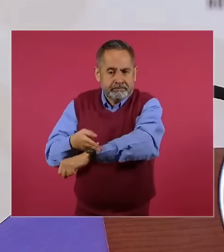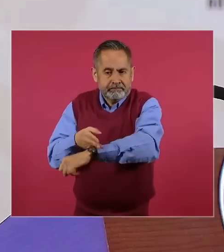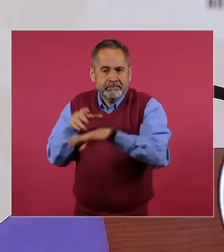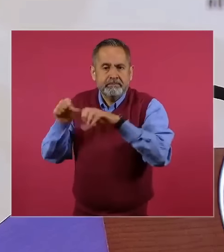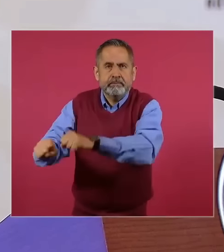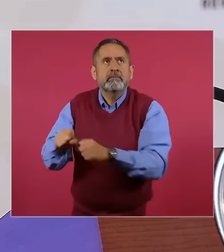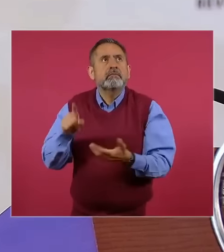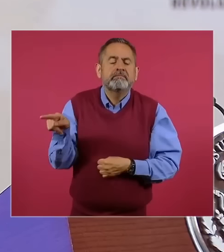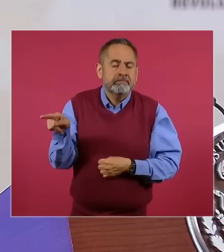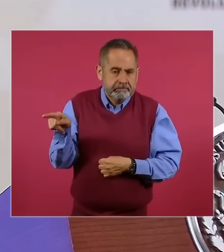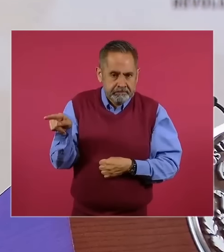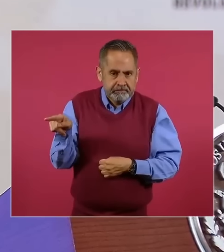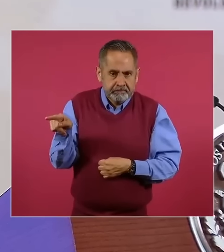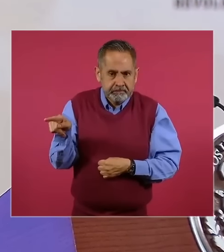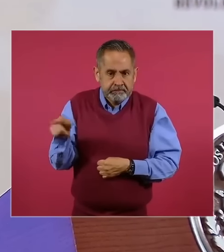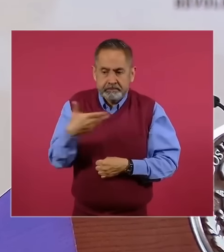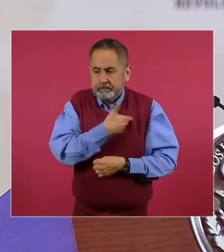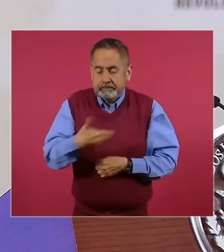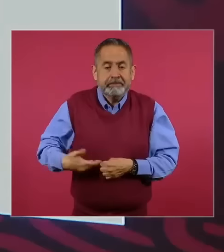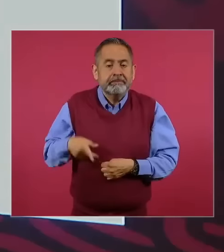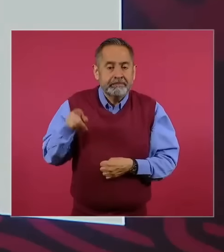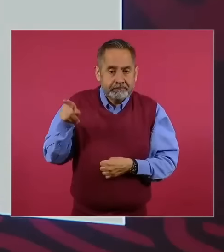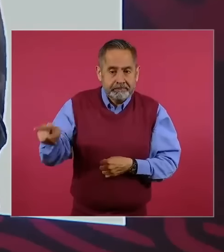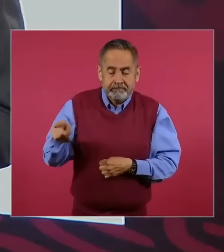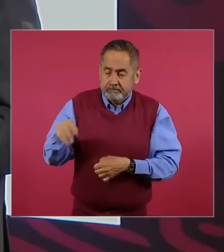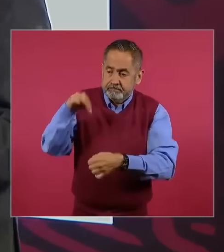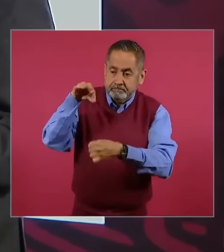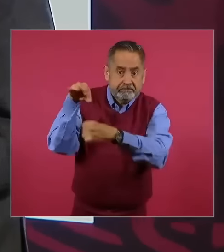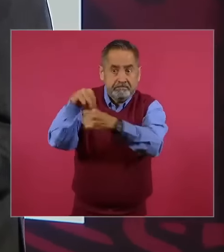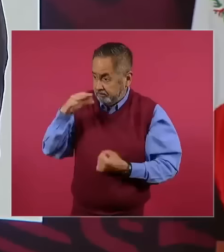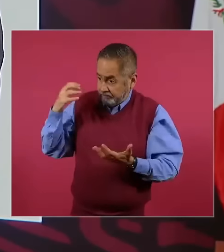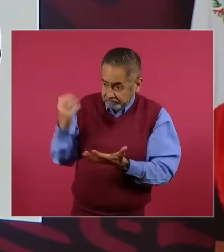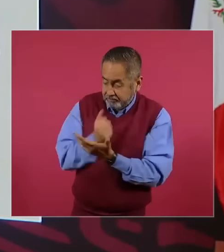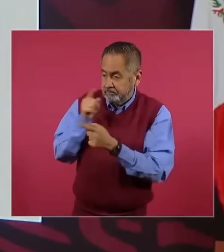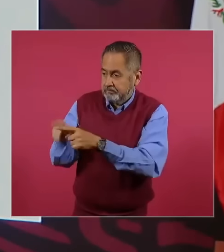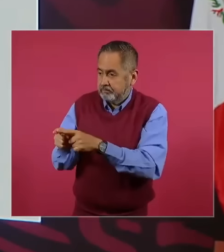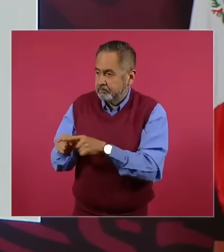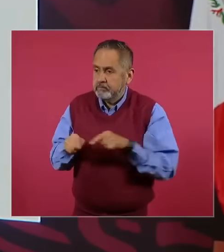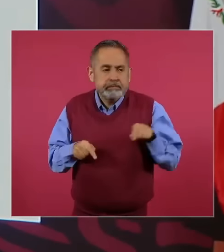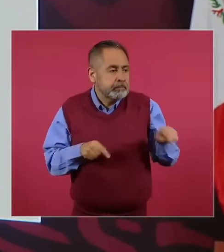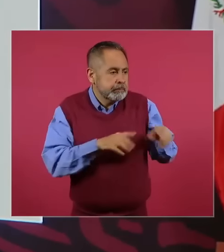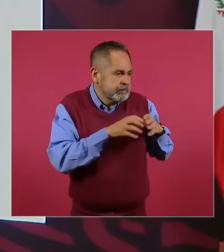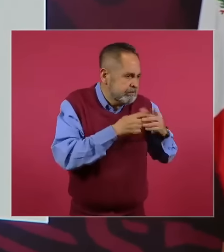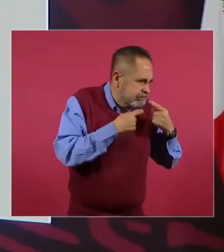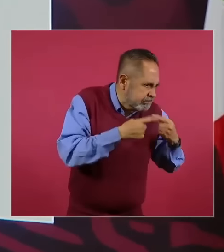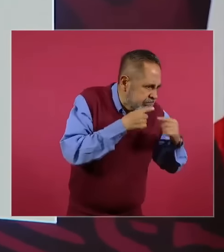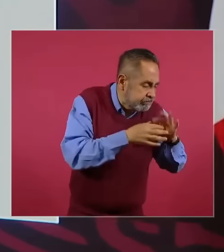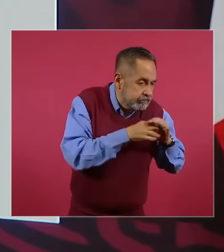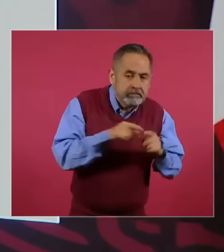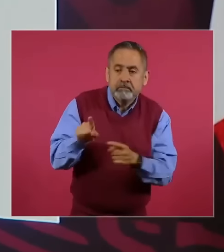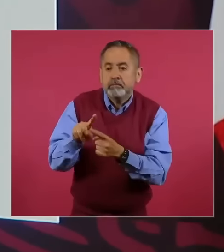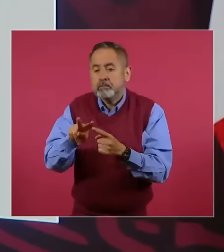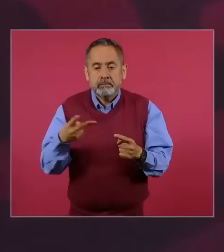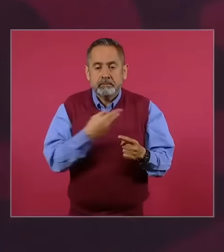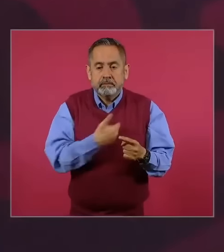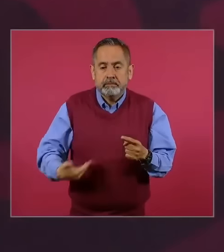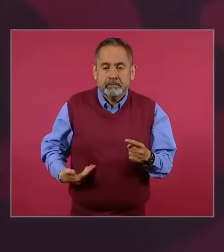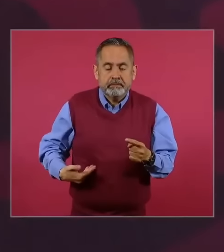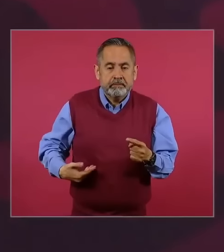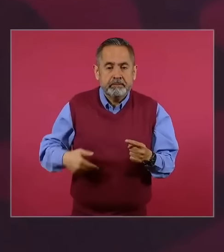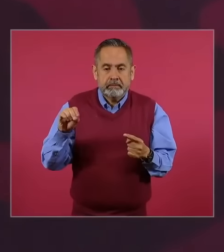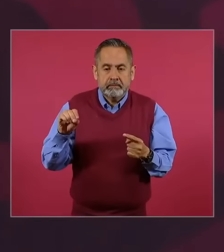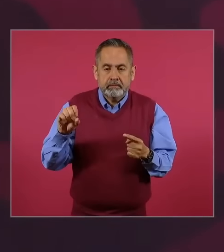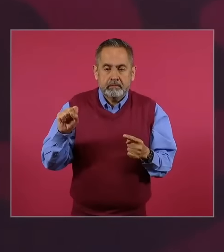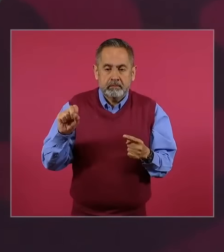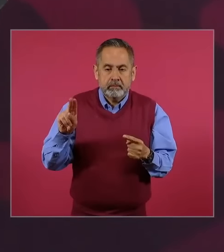1903, presidente electo democráticamente y al vicepresidente José María Pino Suelta, y